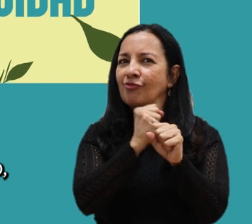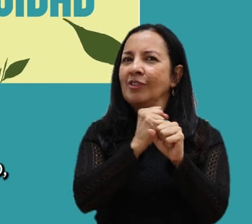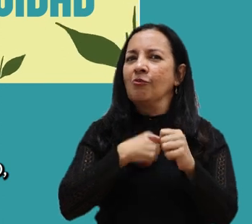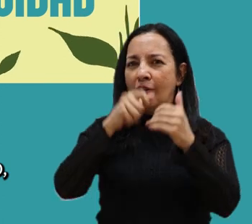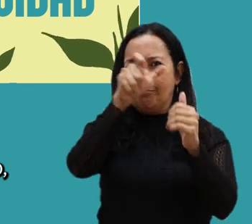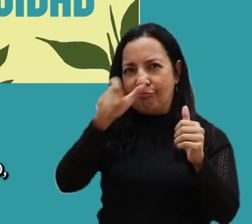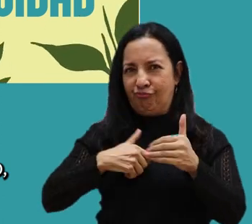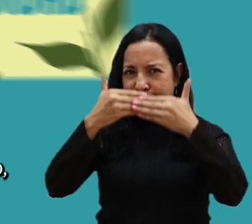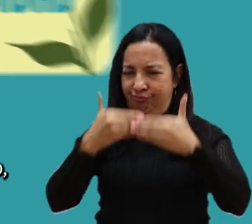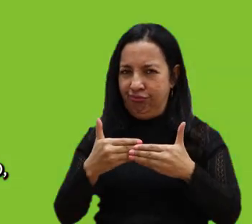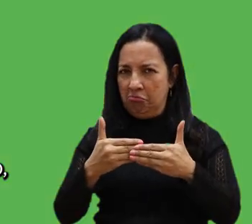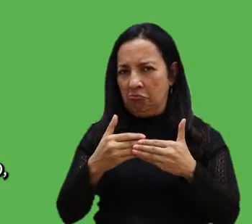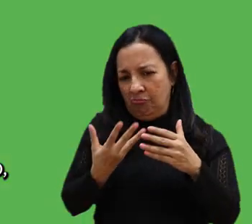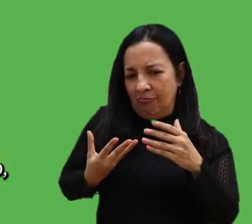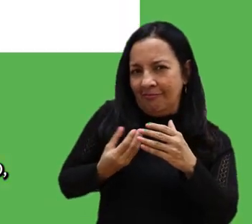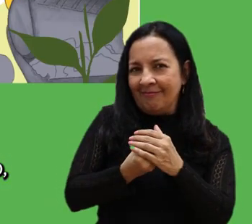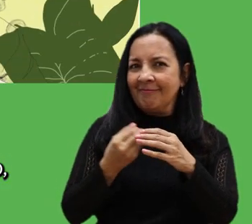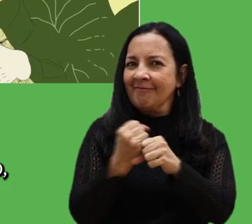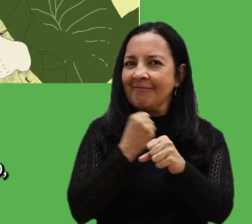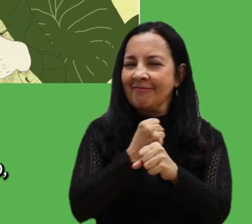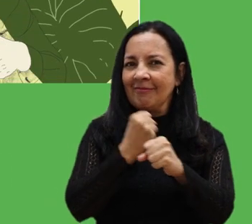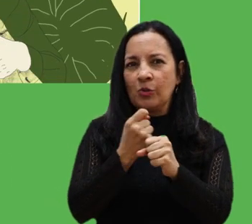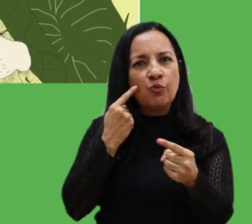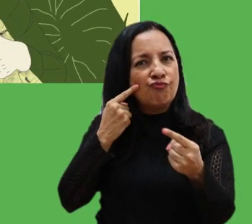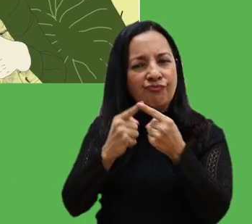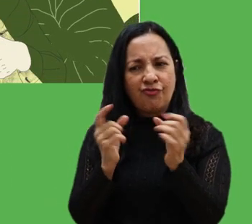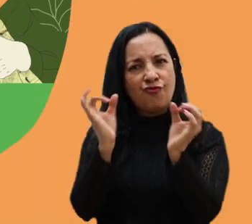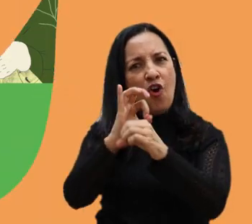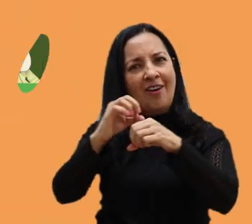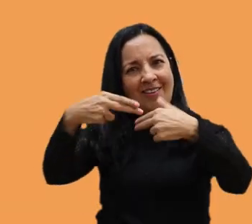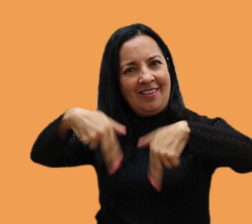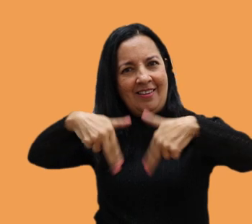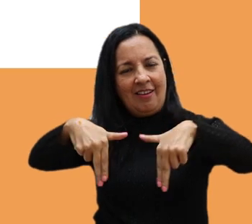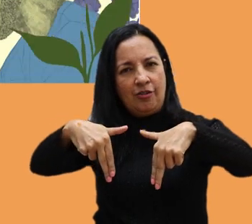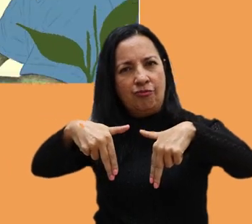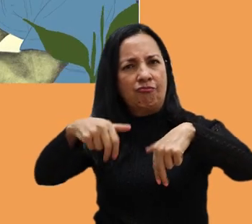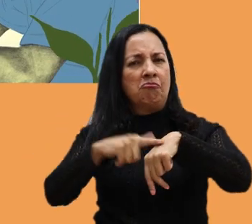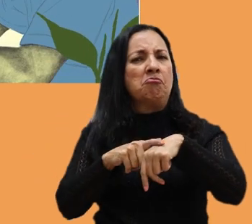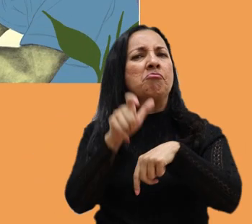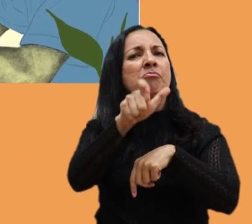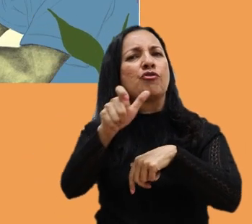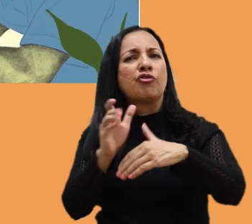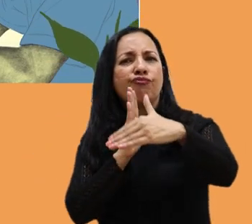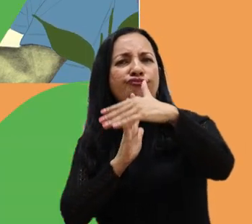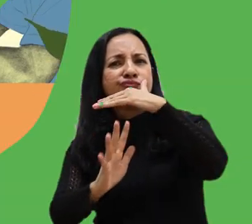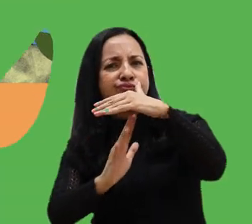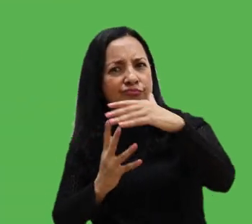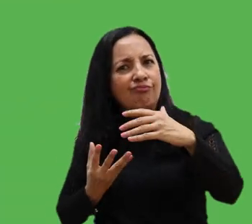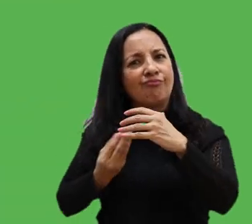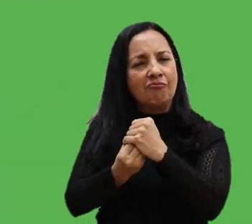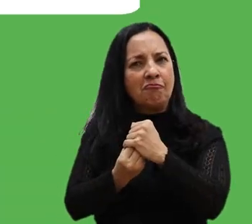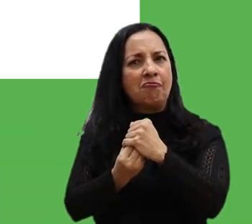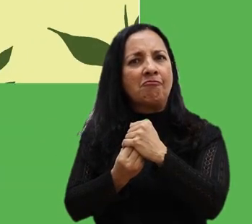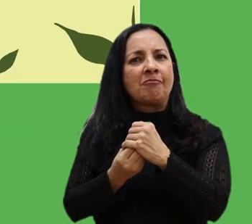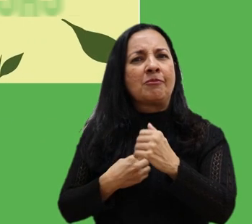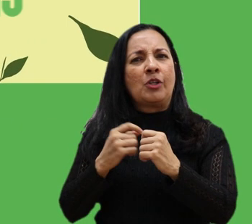discapacidad. Inclusión laboral con enfoque de género. Inclusión laboral de personas en movilidad humana. Inclusión